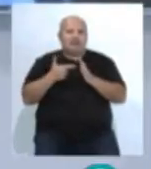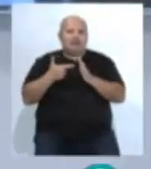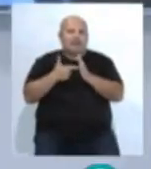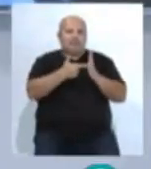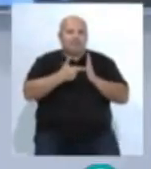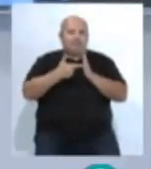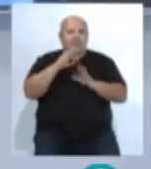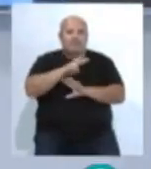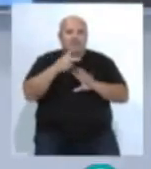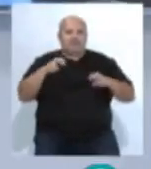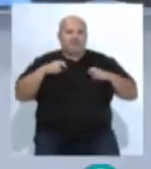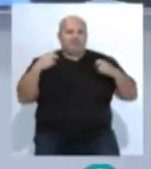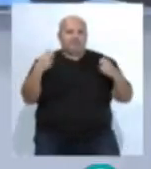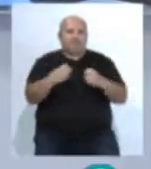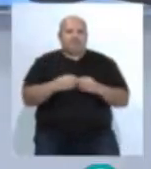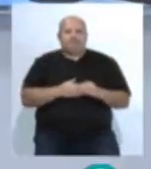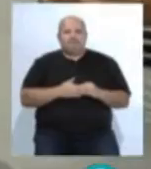los 27 sillones del Ayuntamiento.